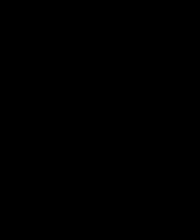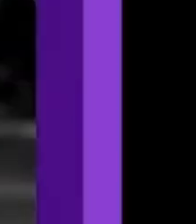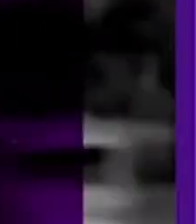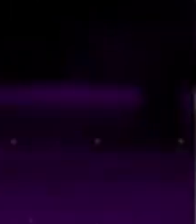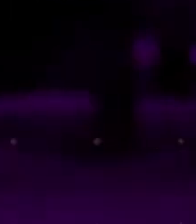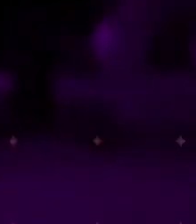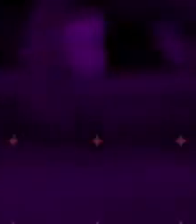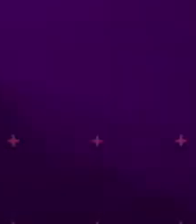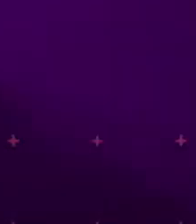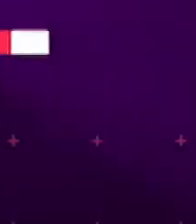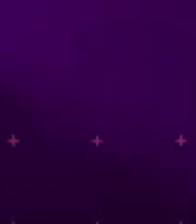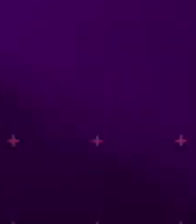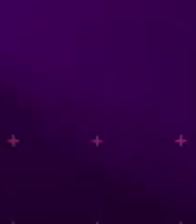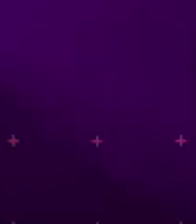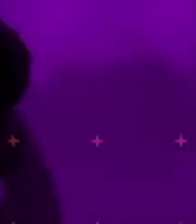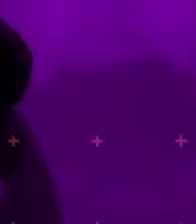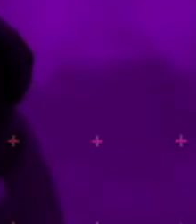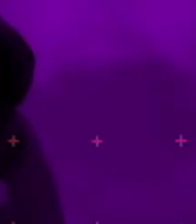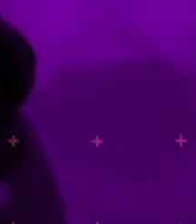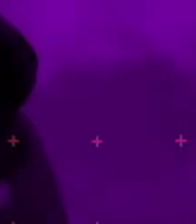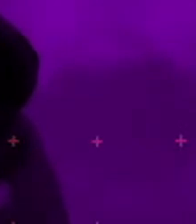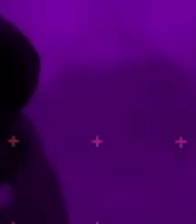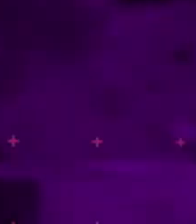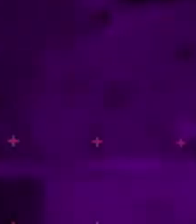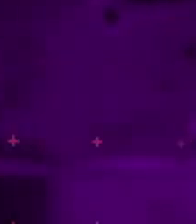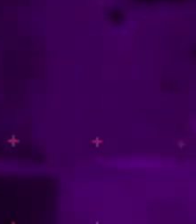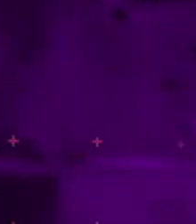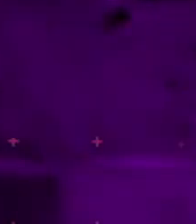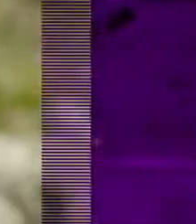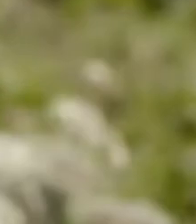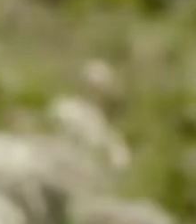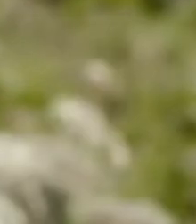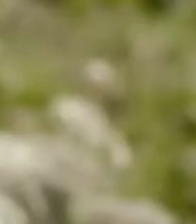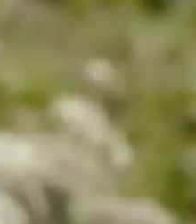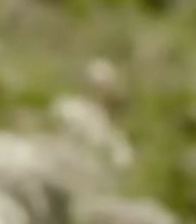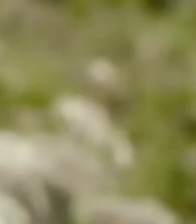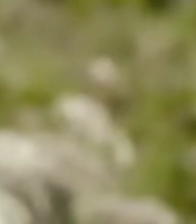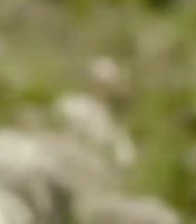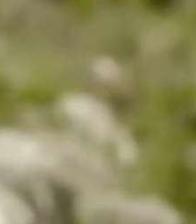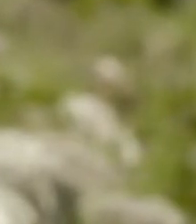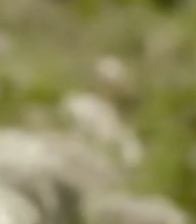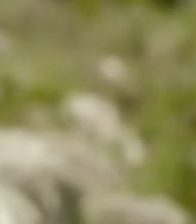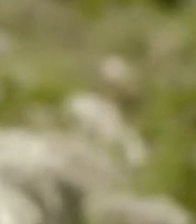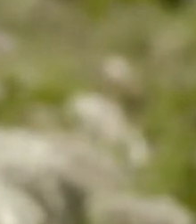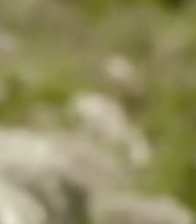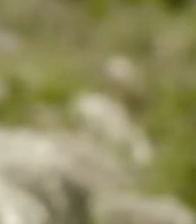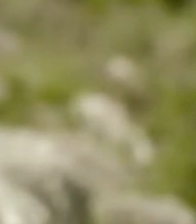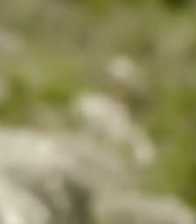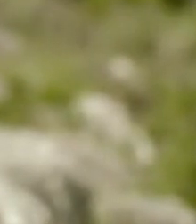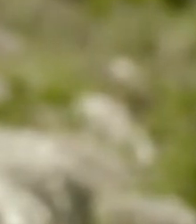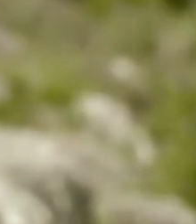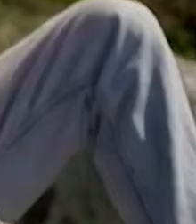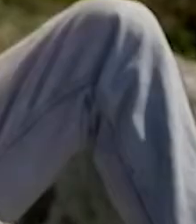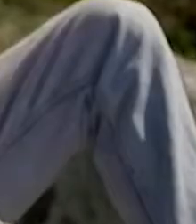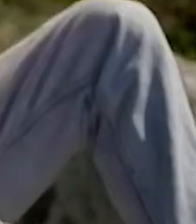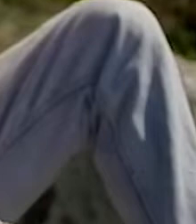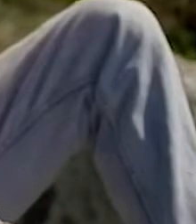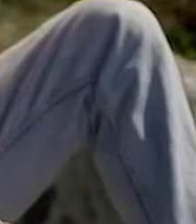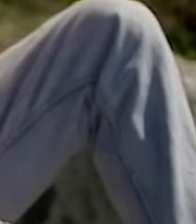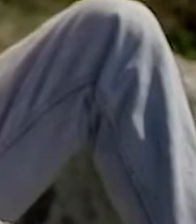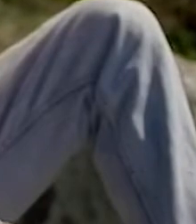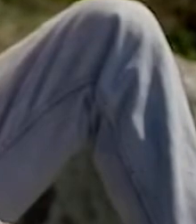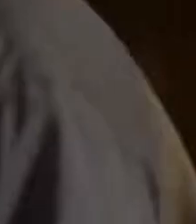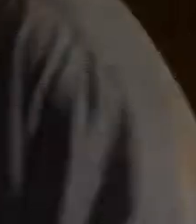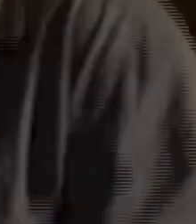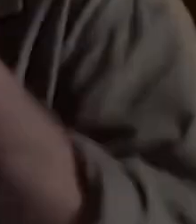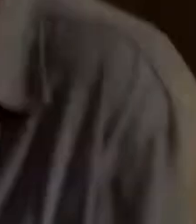En el próximo capítulo De Fábrica Stanley No puedo creer Que le gustes Con esa nariz De mentiroso